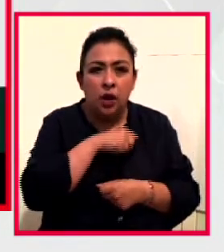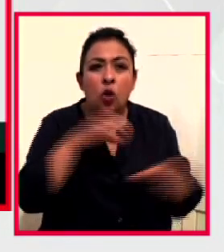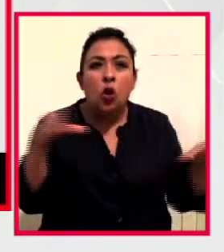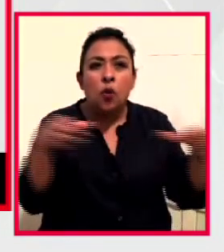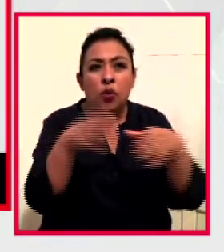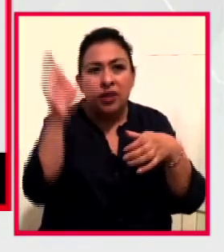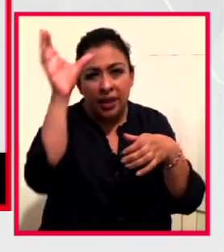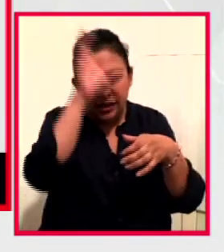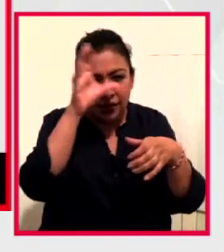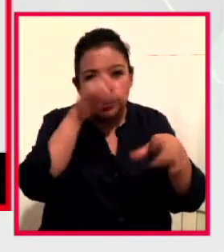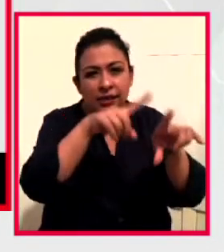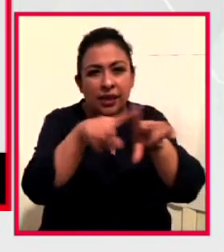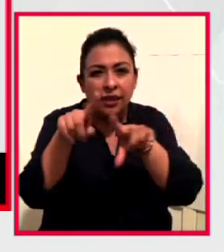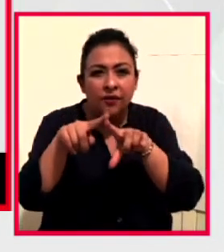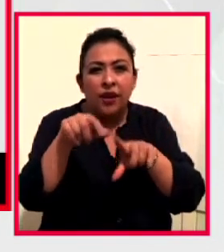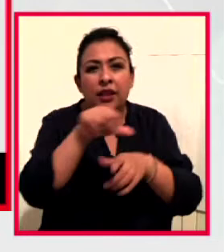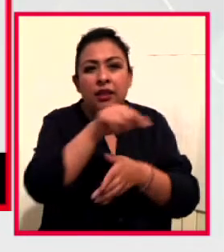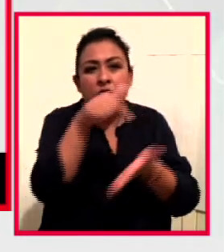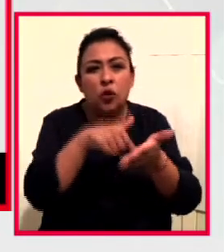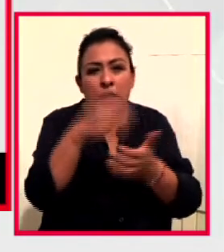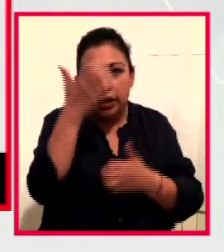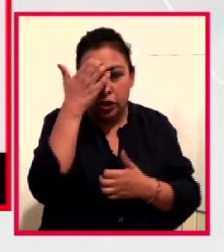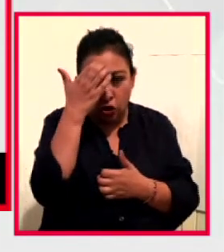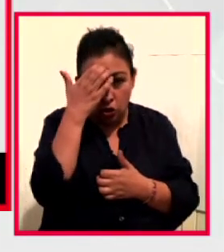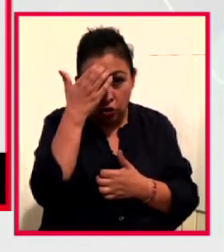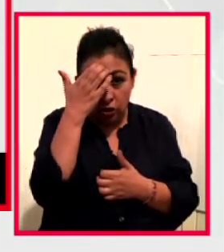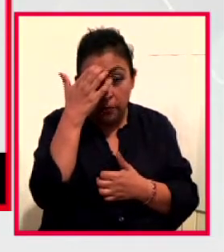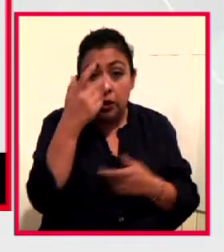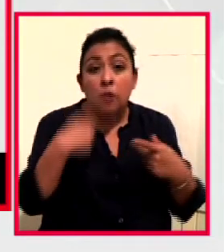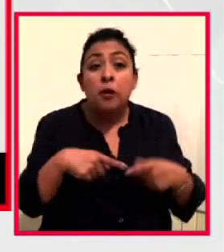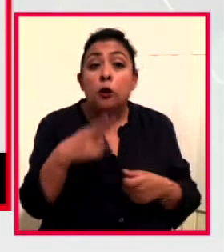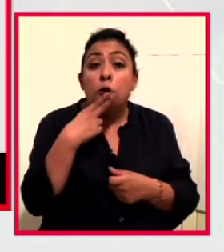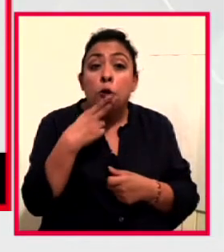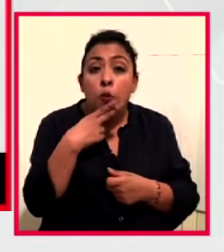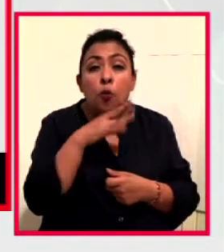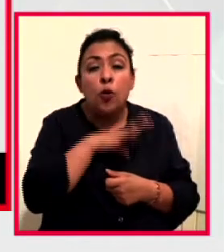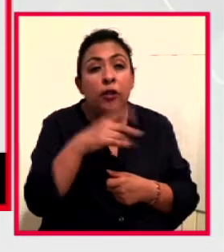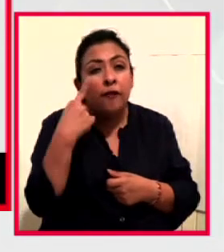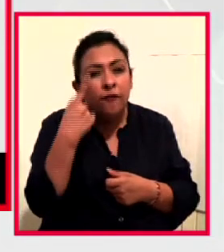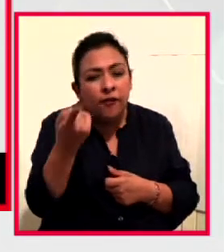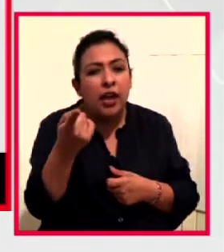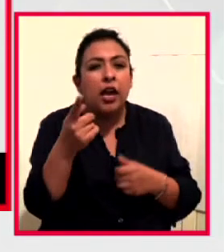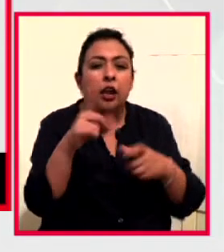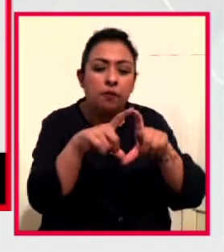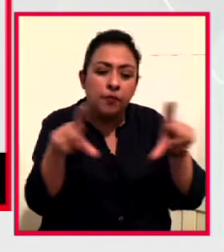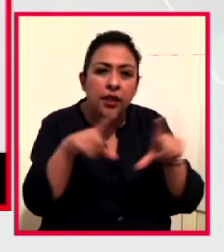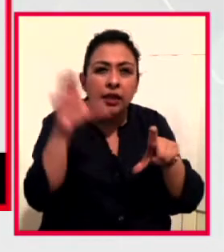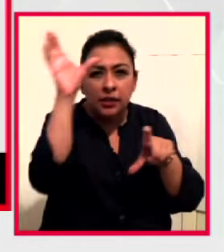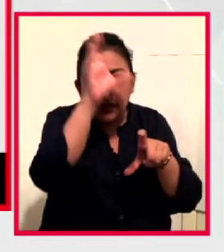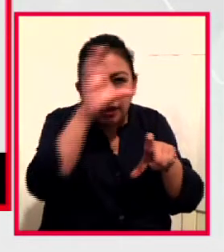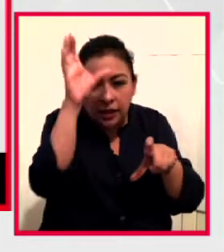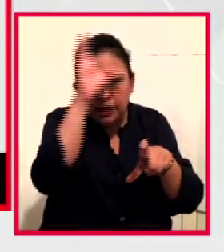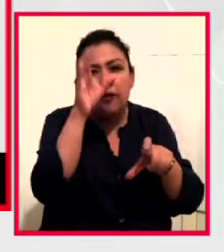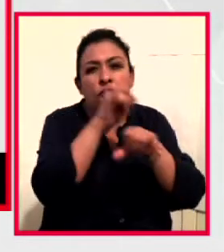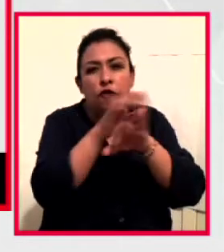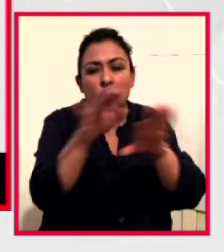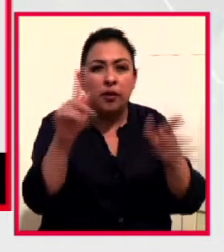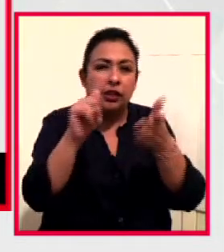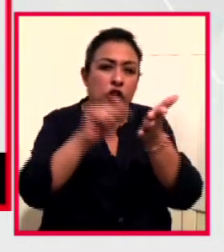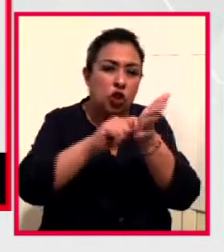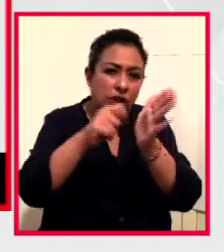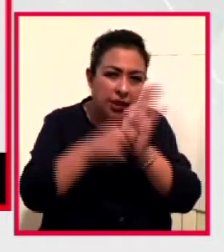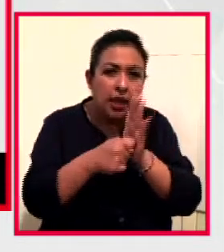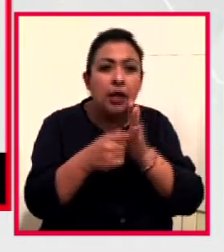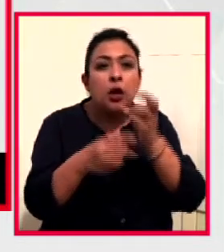de distintas áreas del conocimiento. Los usuarios podrán encontrar artículos científicos, informes técnicos, materiales de